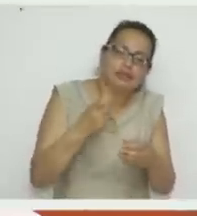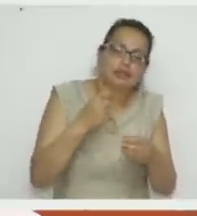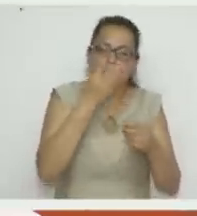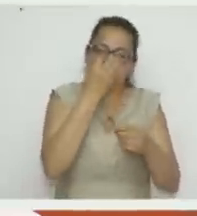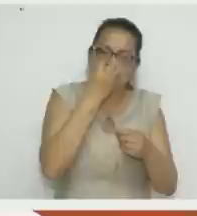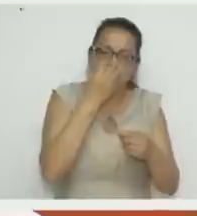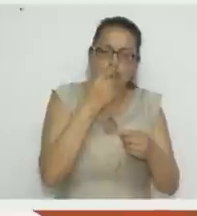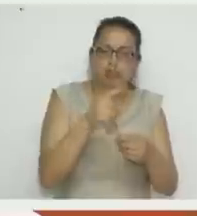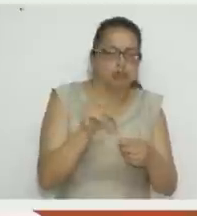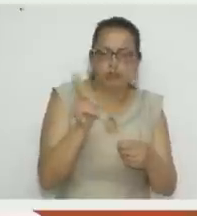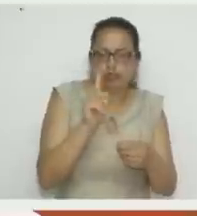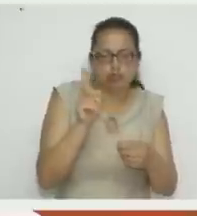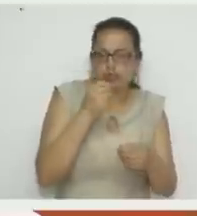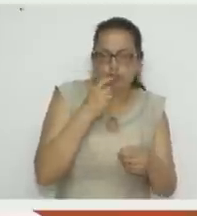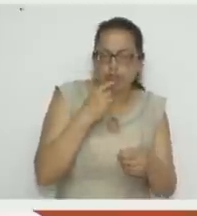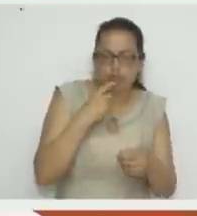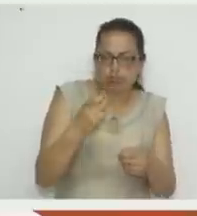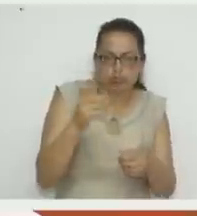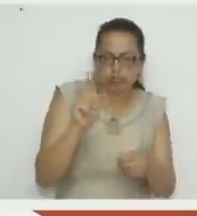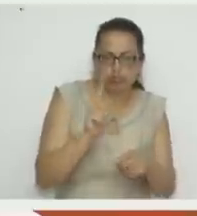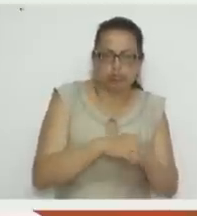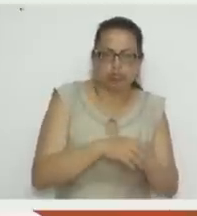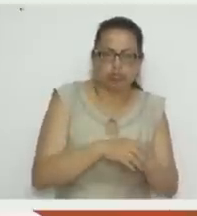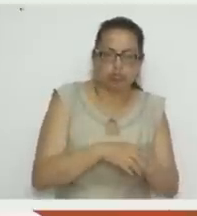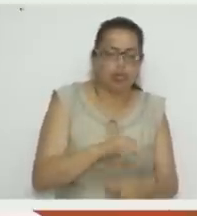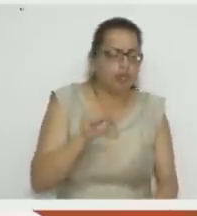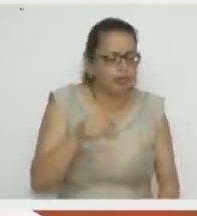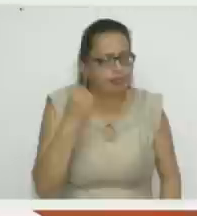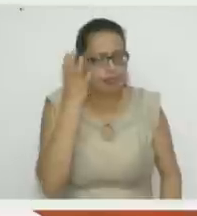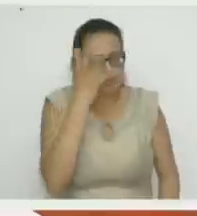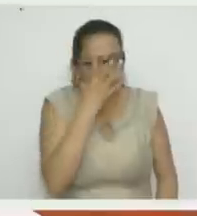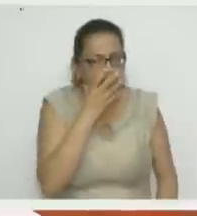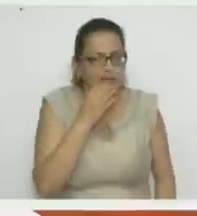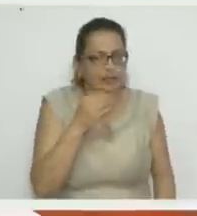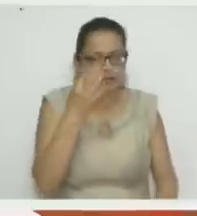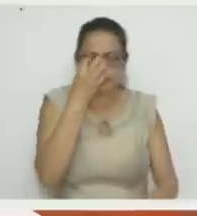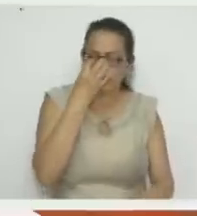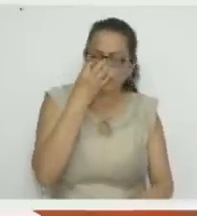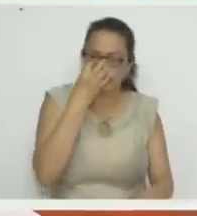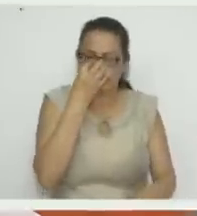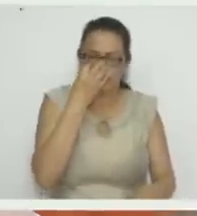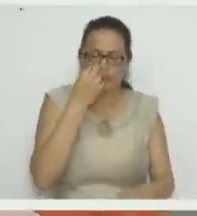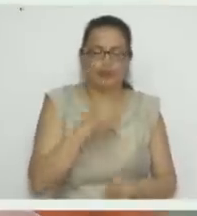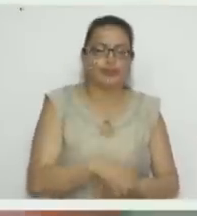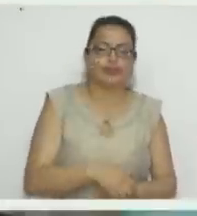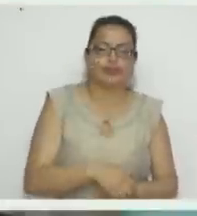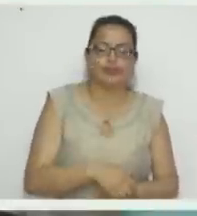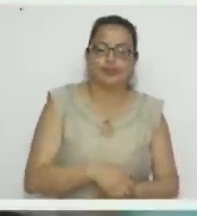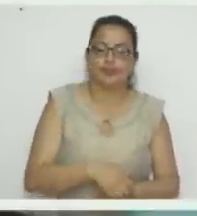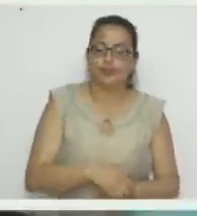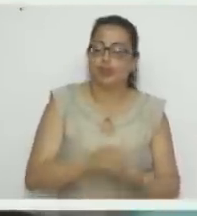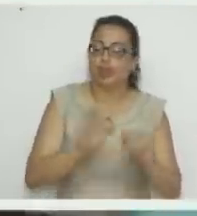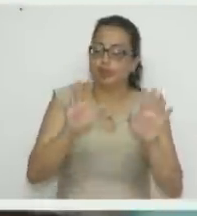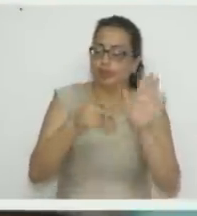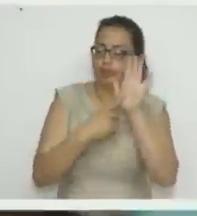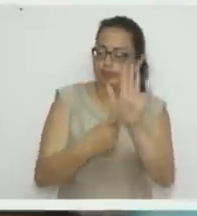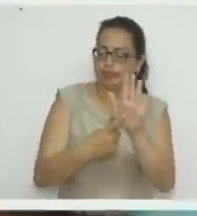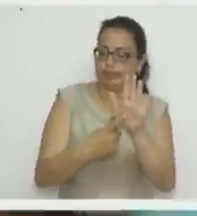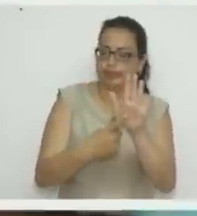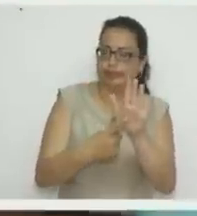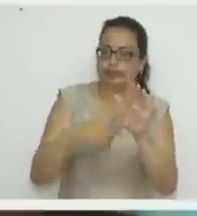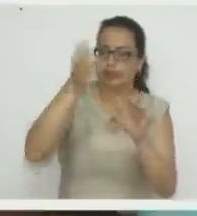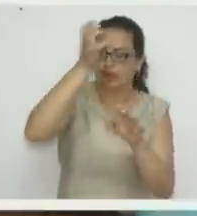osito, pero no es tampoco mucho... Pero es bien bonito. Ahí tenemos el osito para que ustedes lo vean. Y les voy a mostrar el